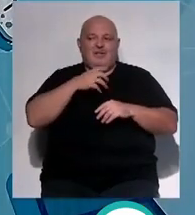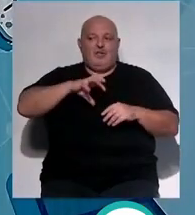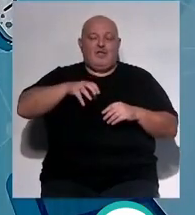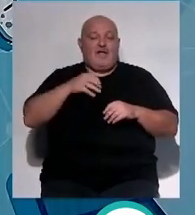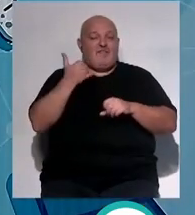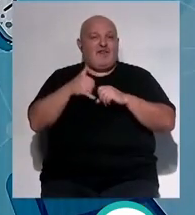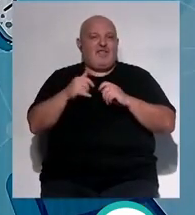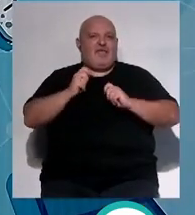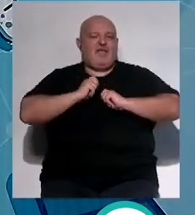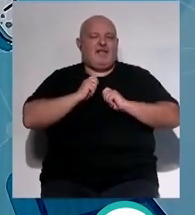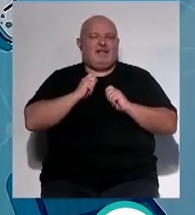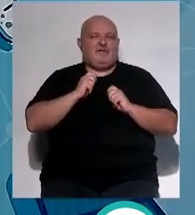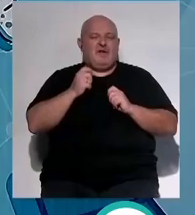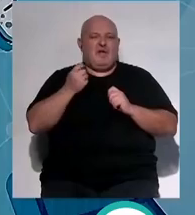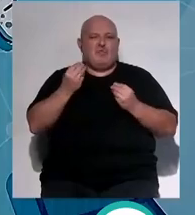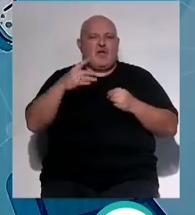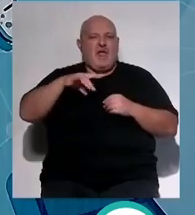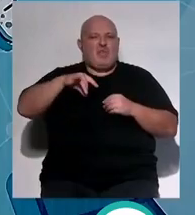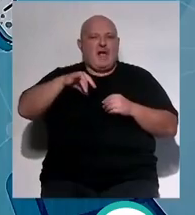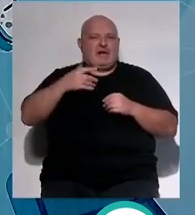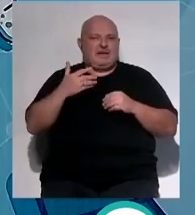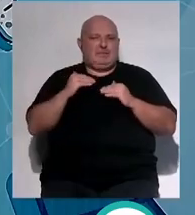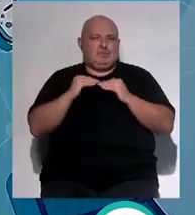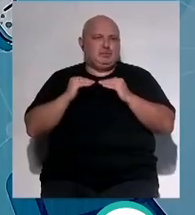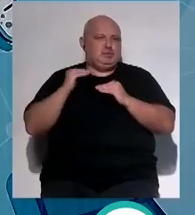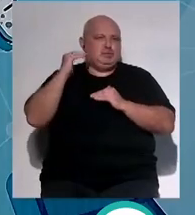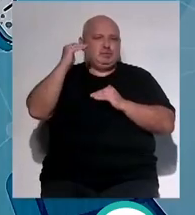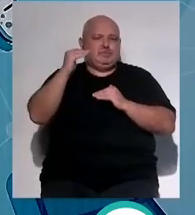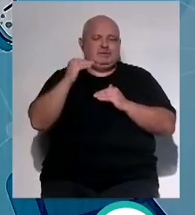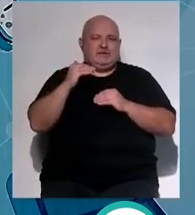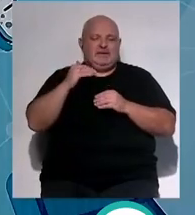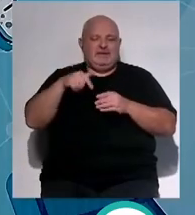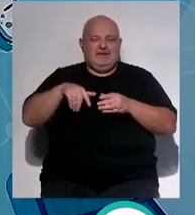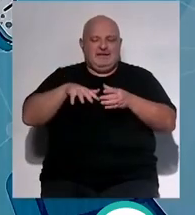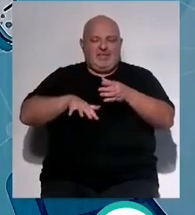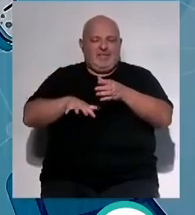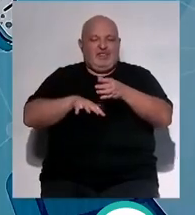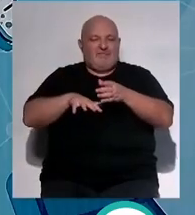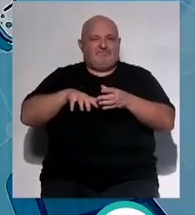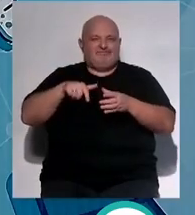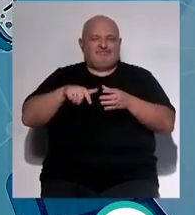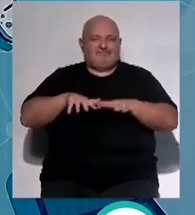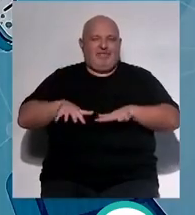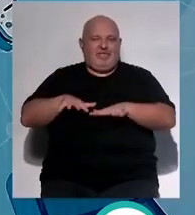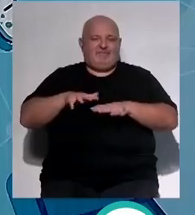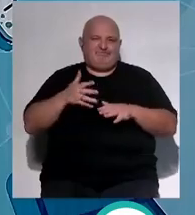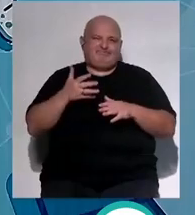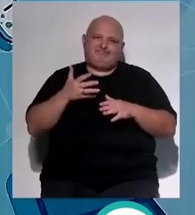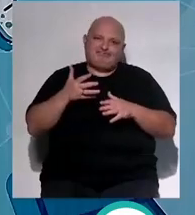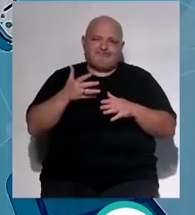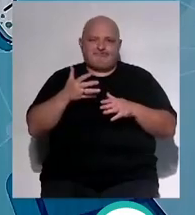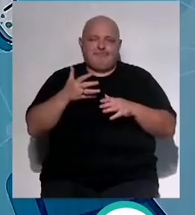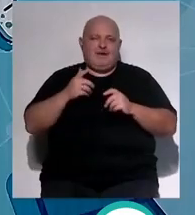al final lo que te mete es el pico de glucosa del azúcar y dejas la fibra en el exprimidor creo que esto también lo digo muchísimas veces porque